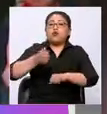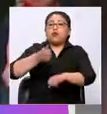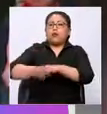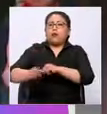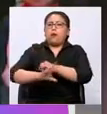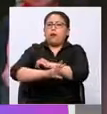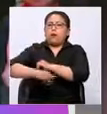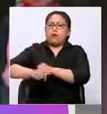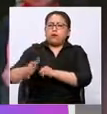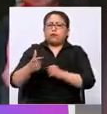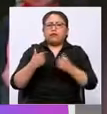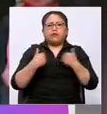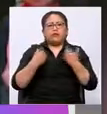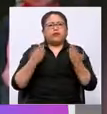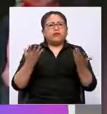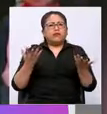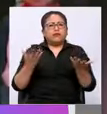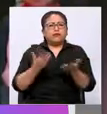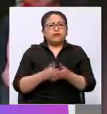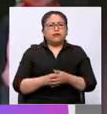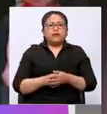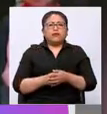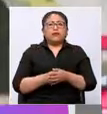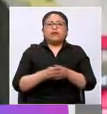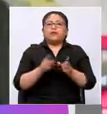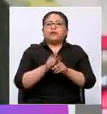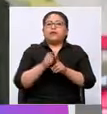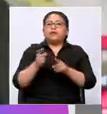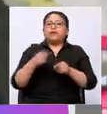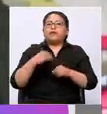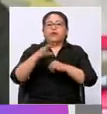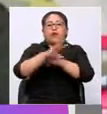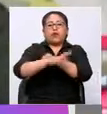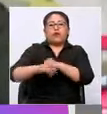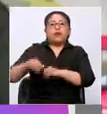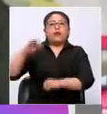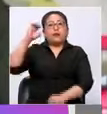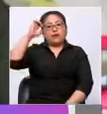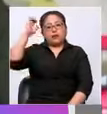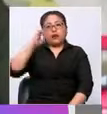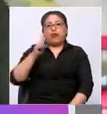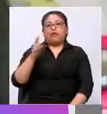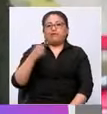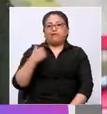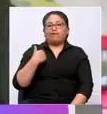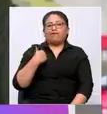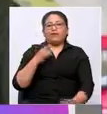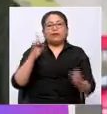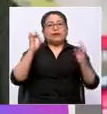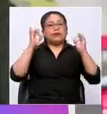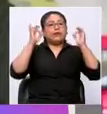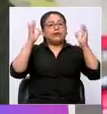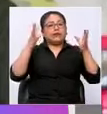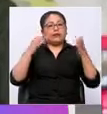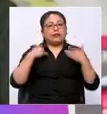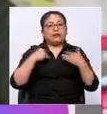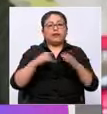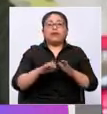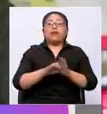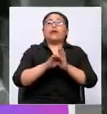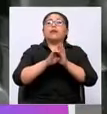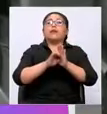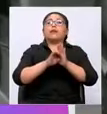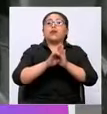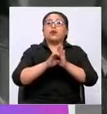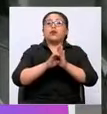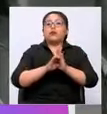alguna situación donde han podido, han llegado a robar al Estado. Ha sido grave la situación, esta es solamente una muestra de